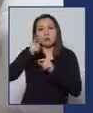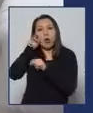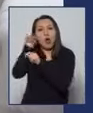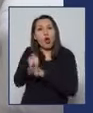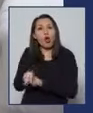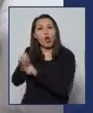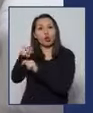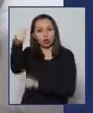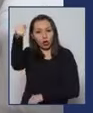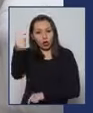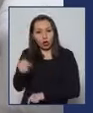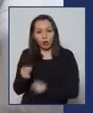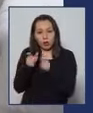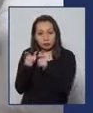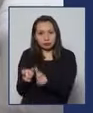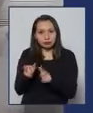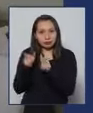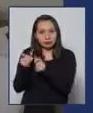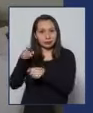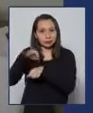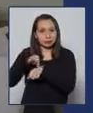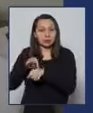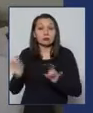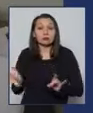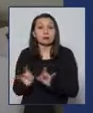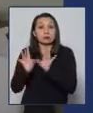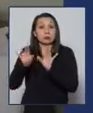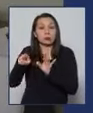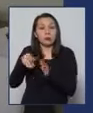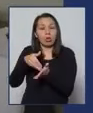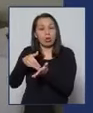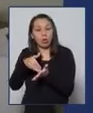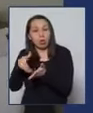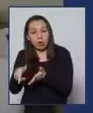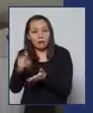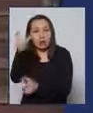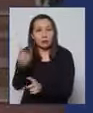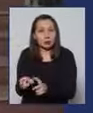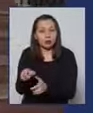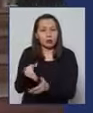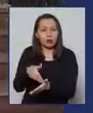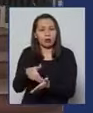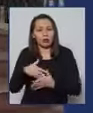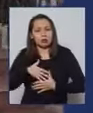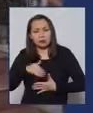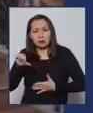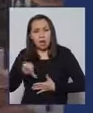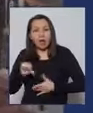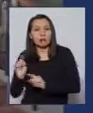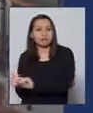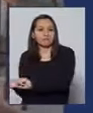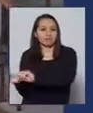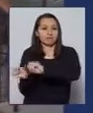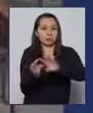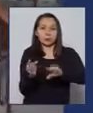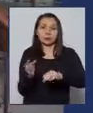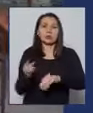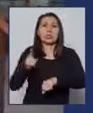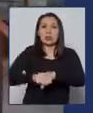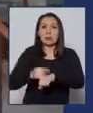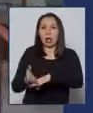estricto durante el día, porque así, en caso de descompensación, esta persona es trasladada en forma